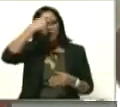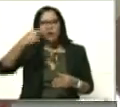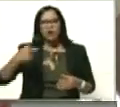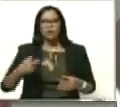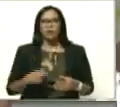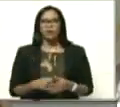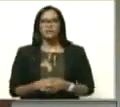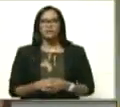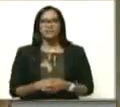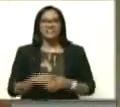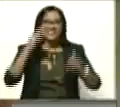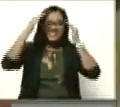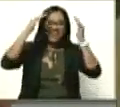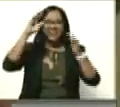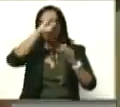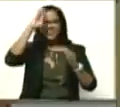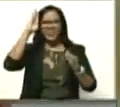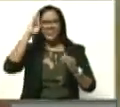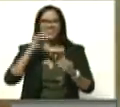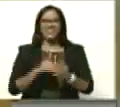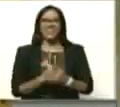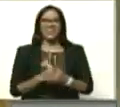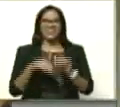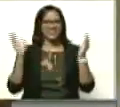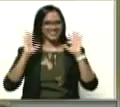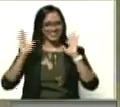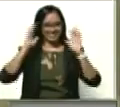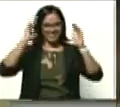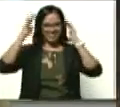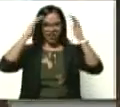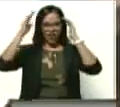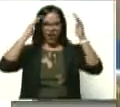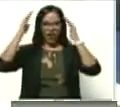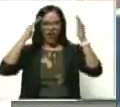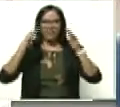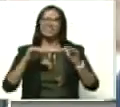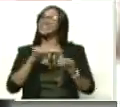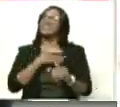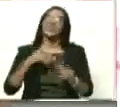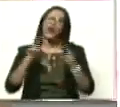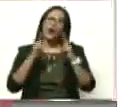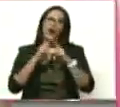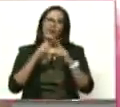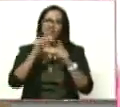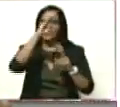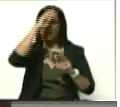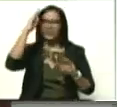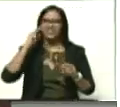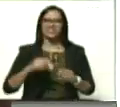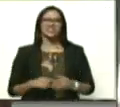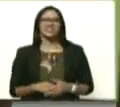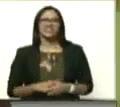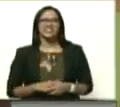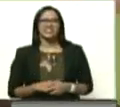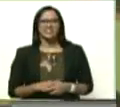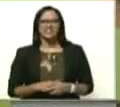Saluden a Diosdado. Claro, saluden. Saluden, que lo quieren conocer. Que lo quieren que no sé, que vuelva a venir de entre mí, yo para acá.